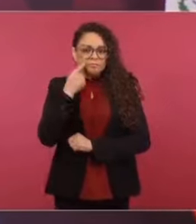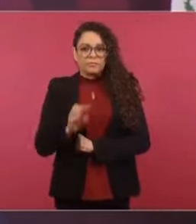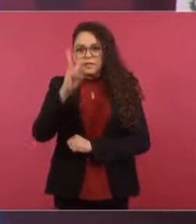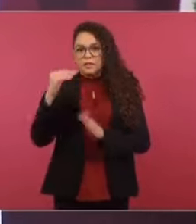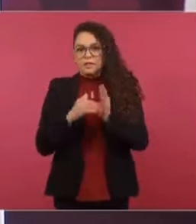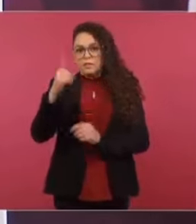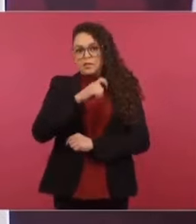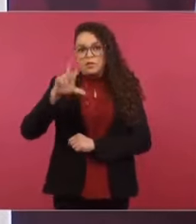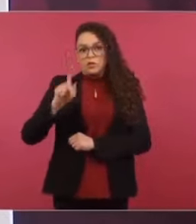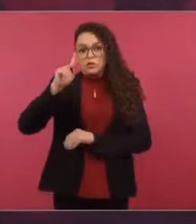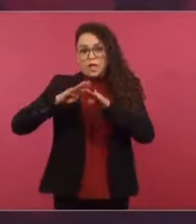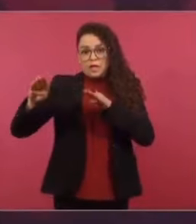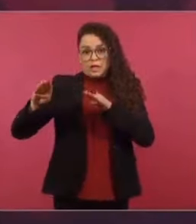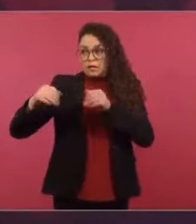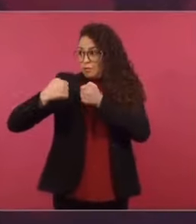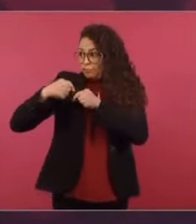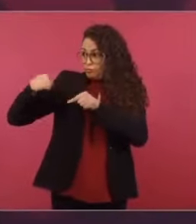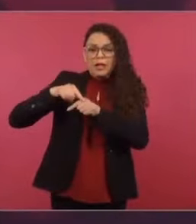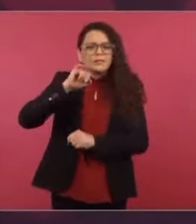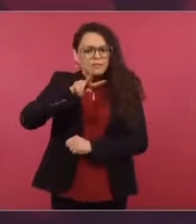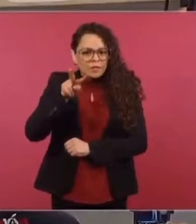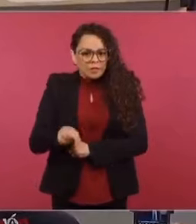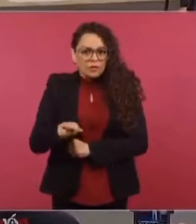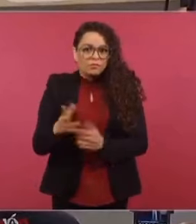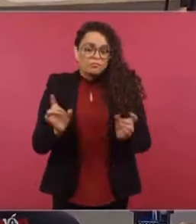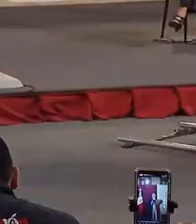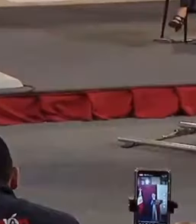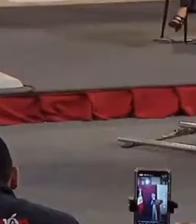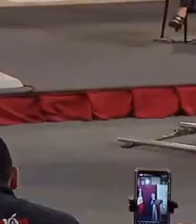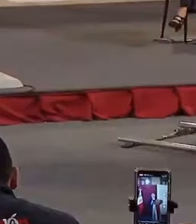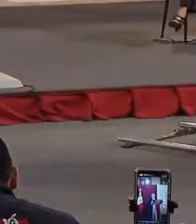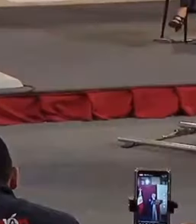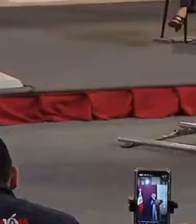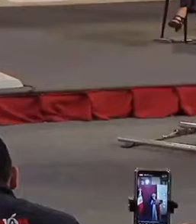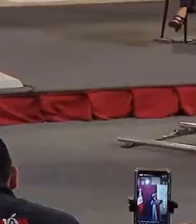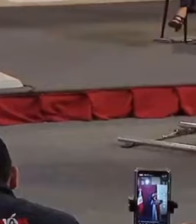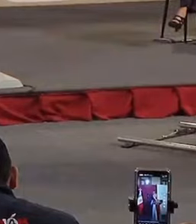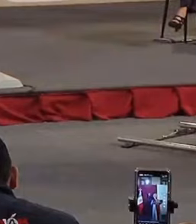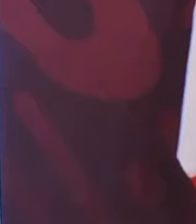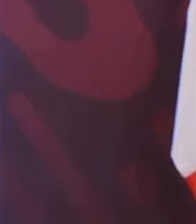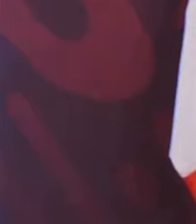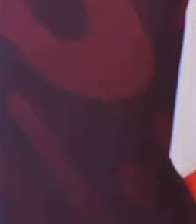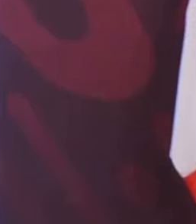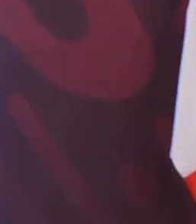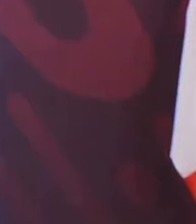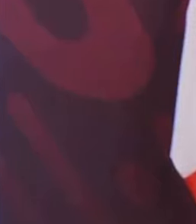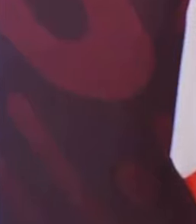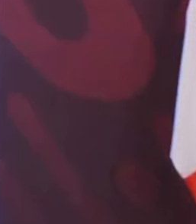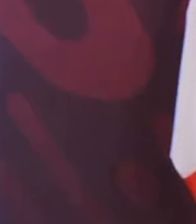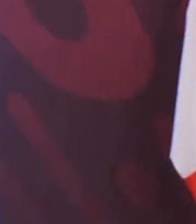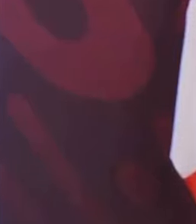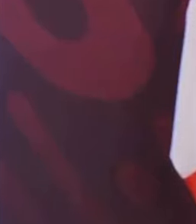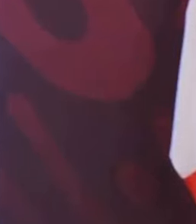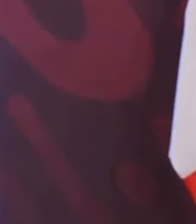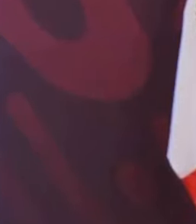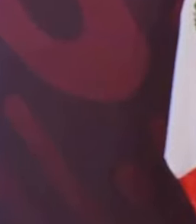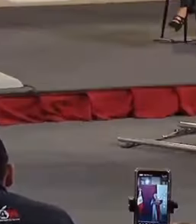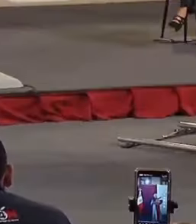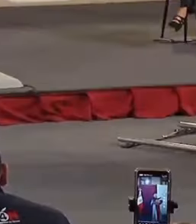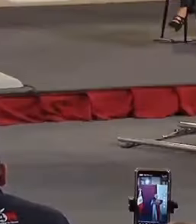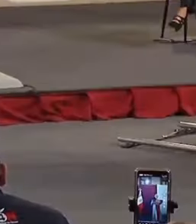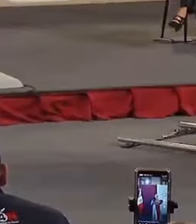kilómetros de frontera. Por cuestiones de geopolítica. Con todo respeto, pues, no es un país europeo, no es Brasil.